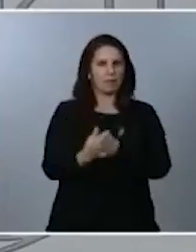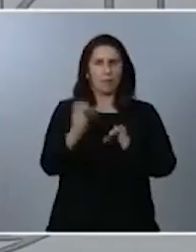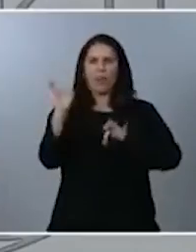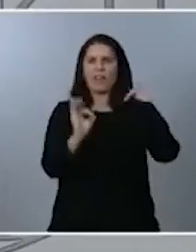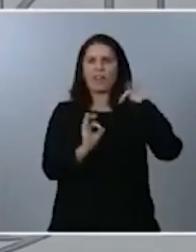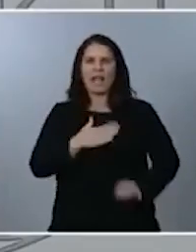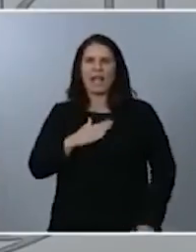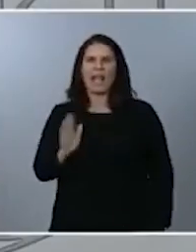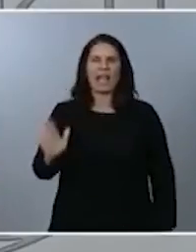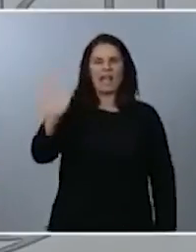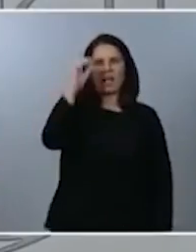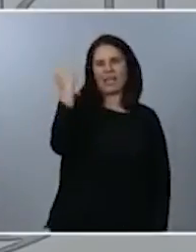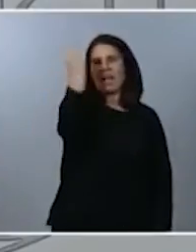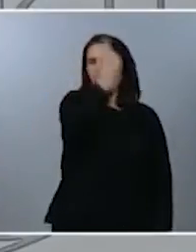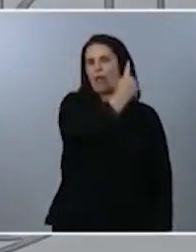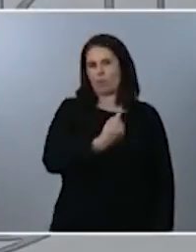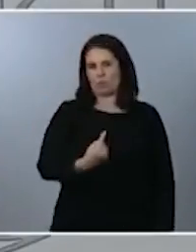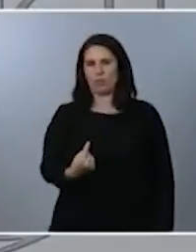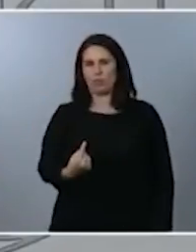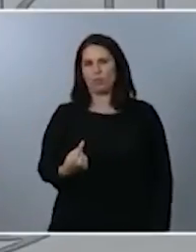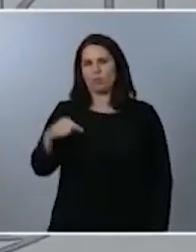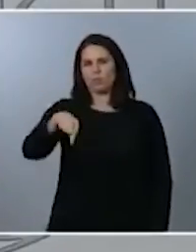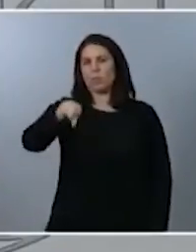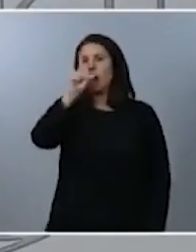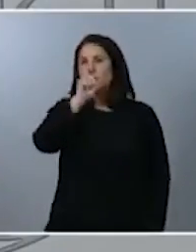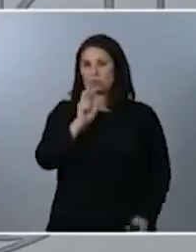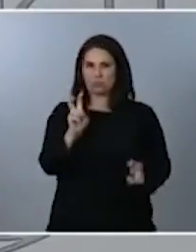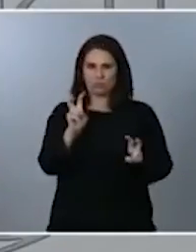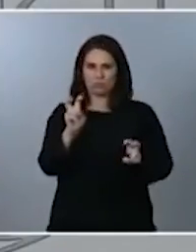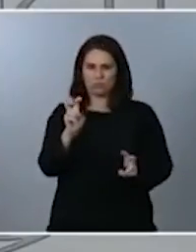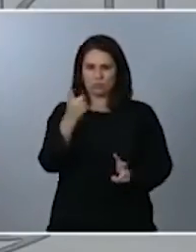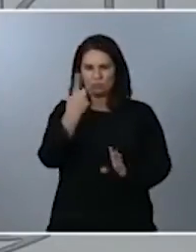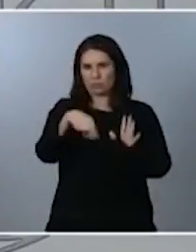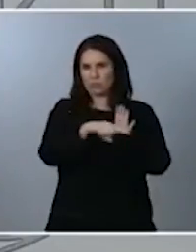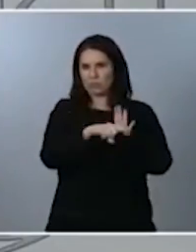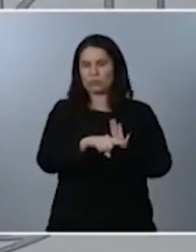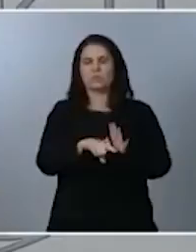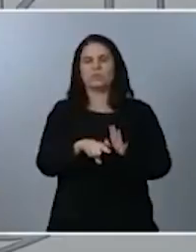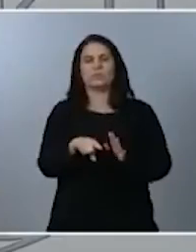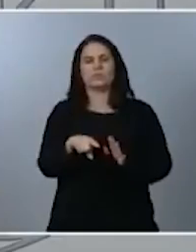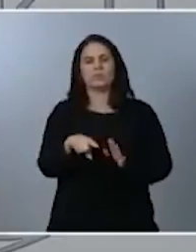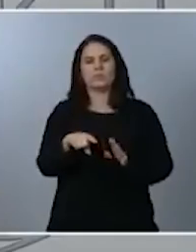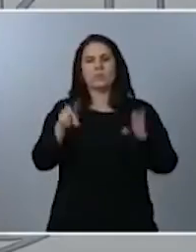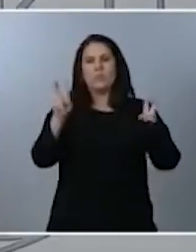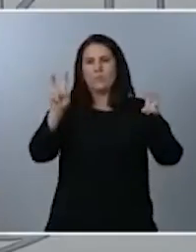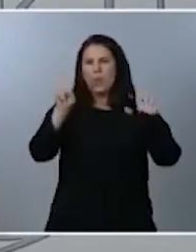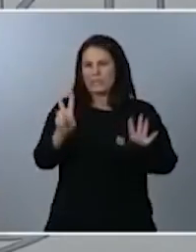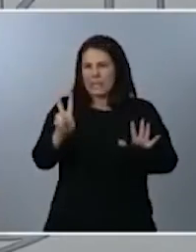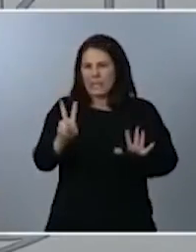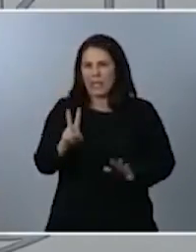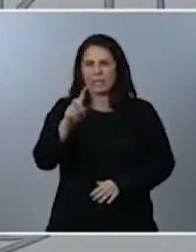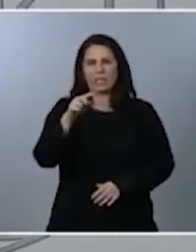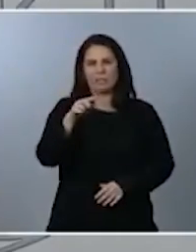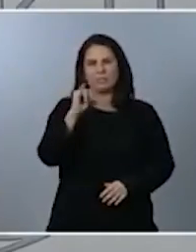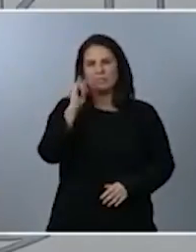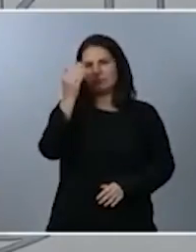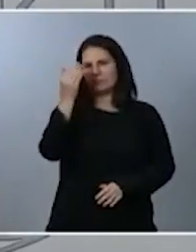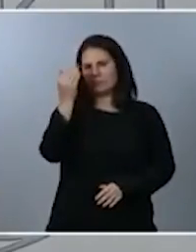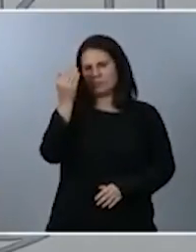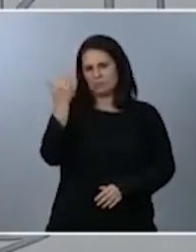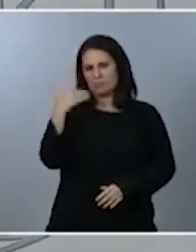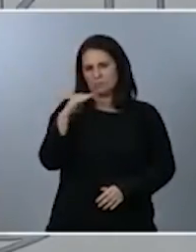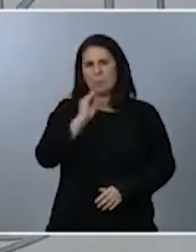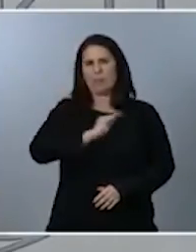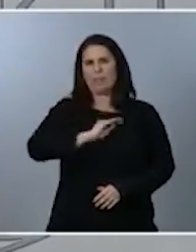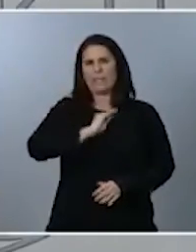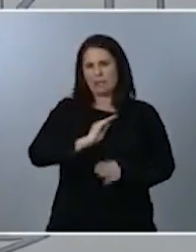incorporamos un elemento nuevo este año, incluso para el capítulo 7, un capítulo que experimenta un incremento muy importante en la inversión